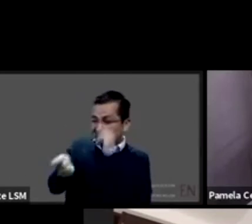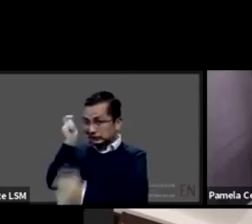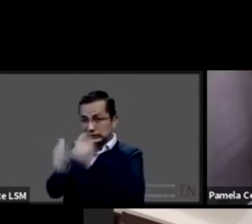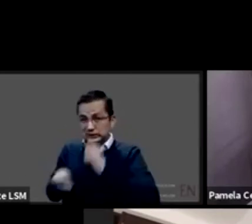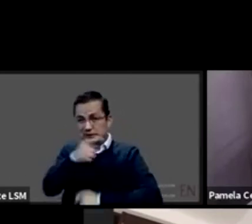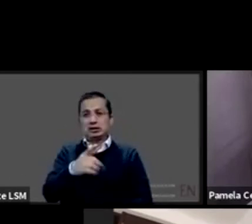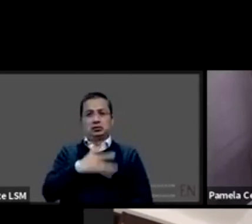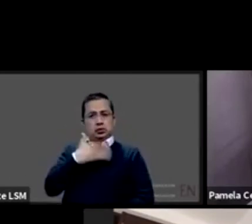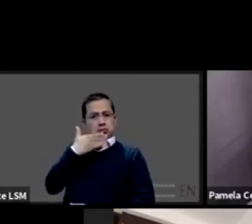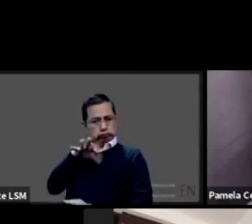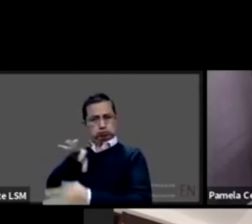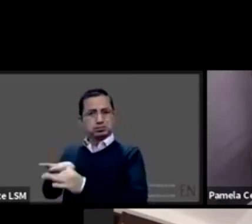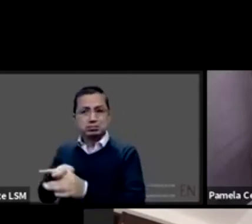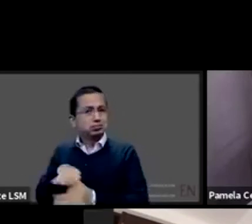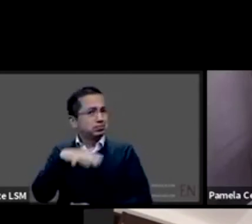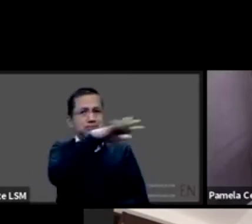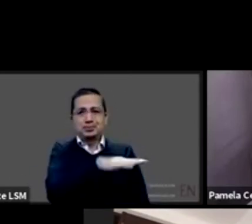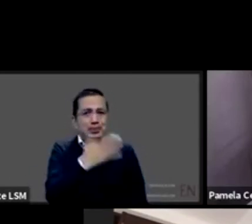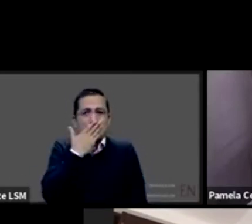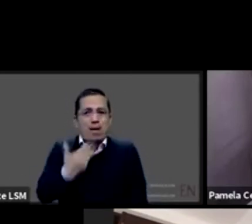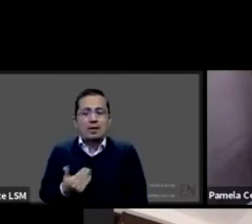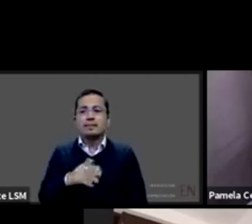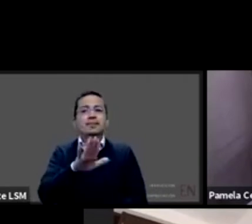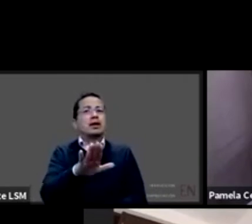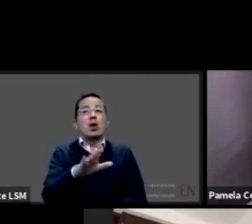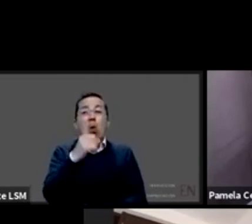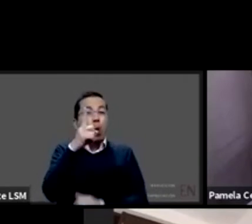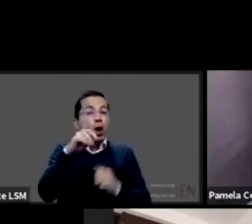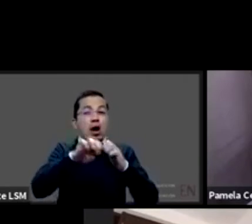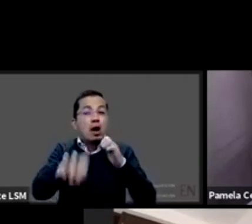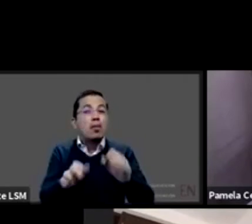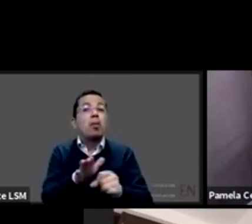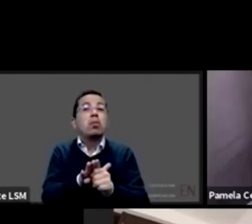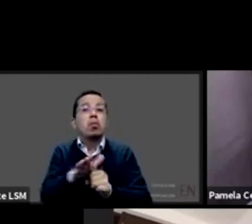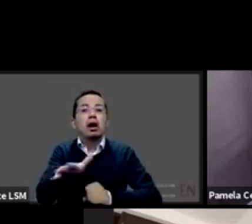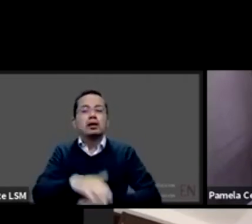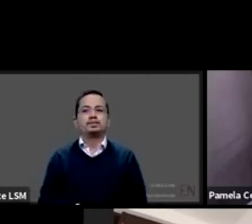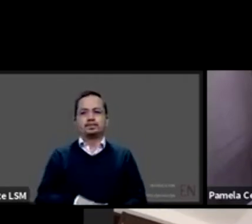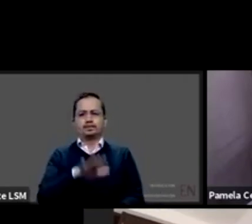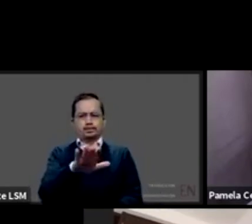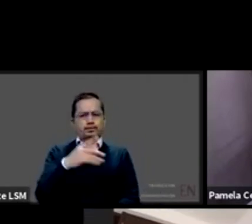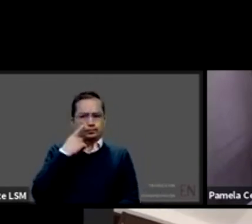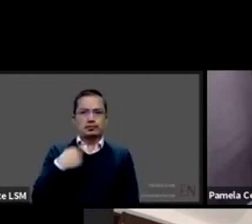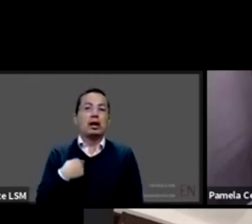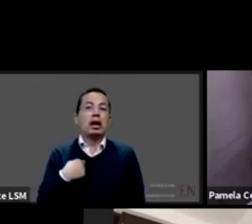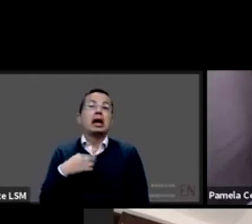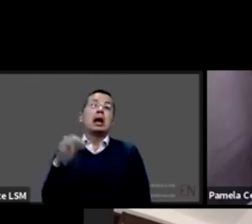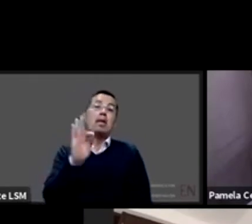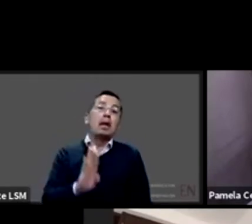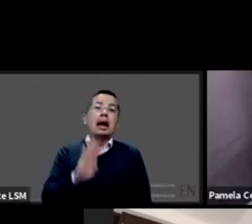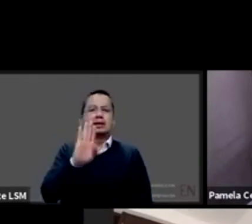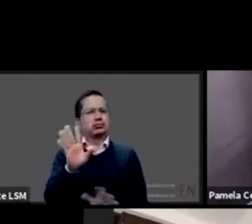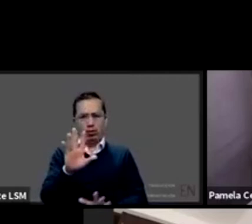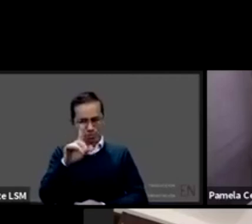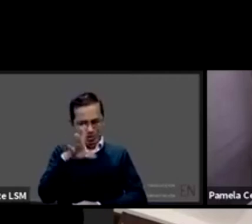es, no voy a decir puede ser, sino que es porque sabemos de las personas usuarias